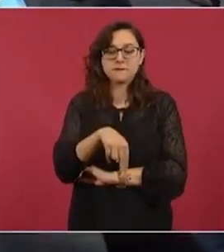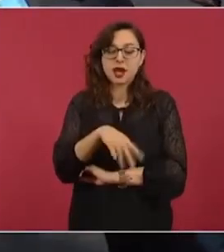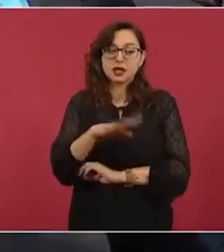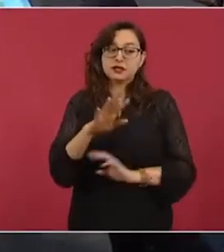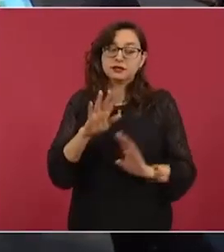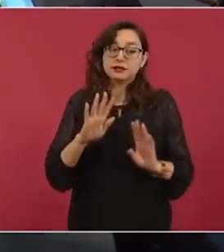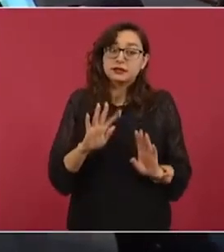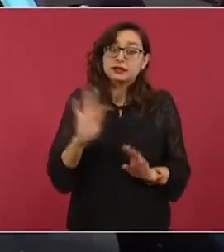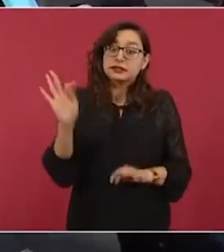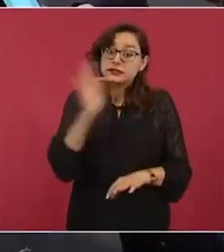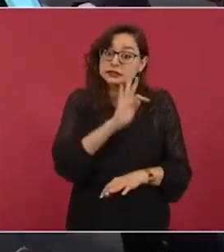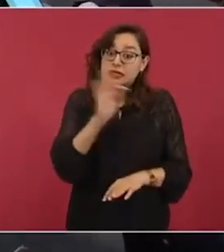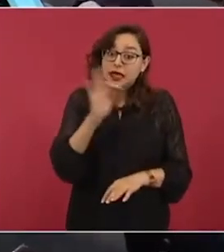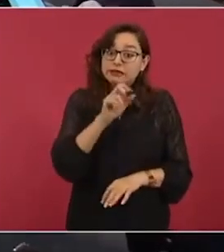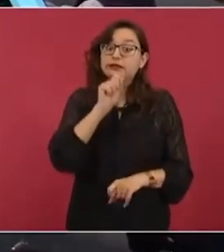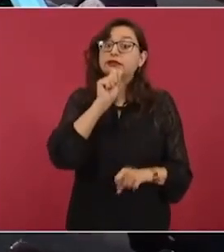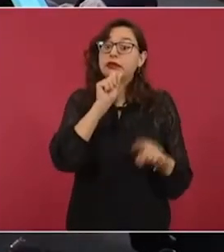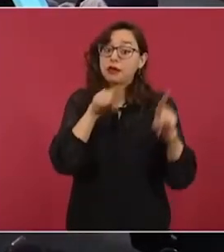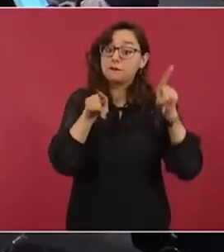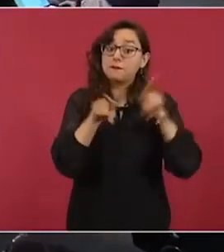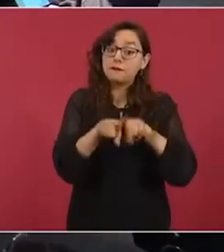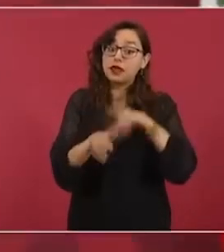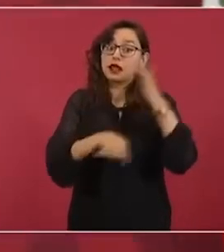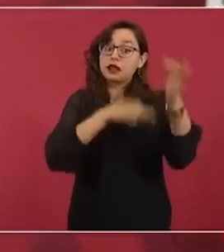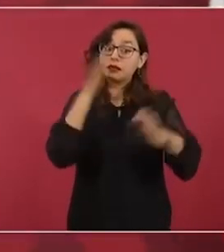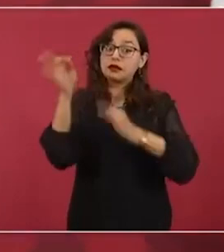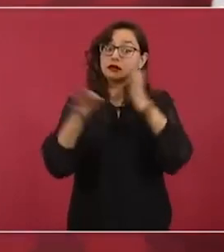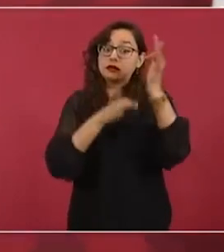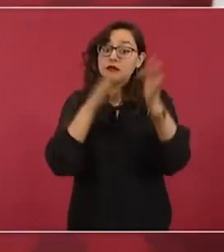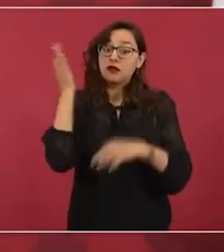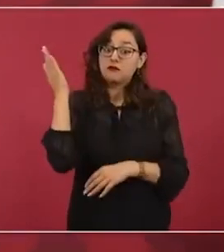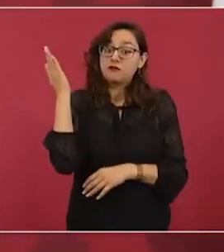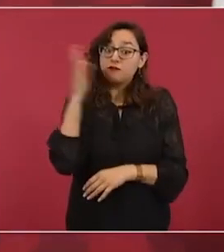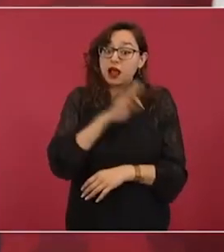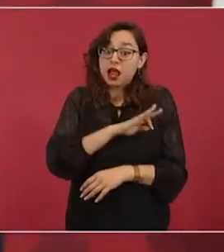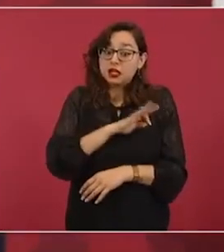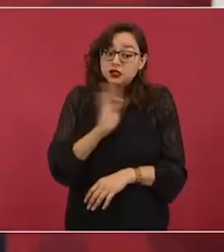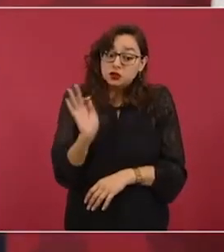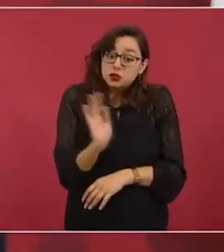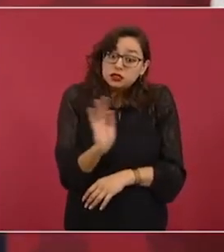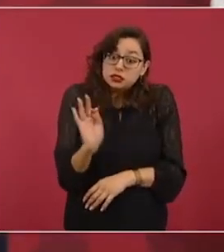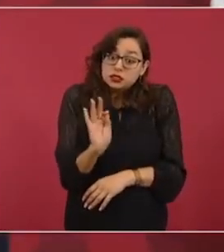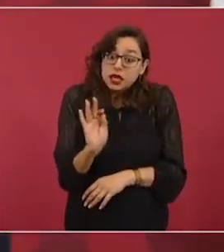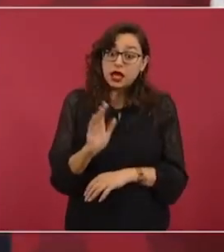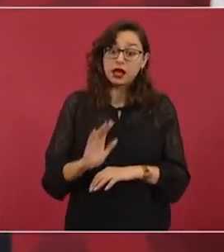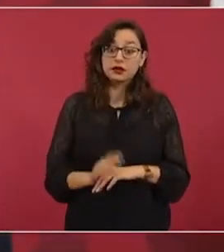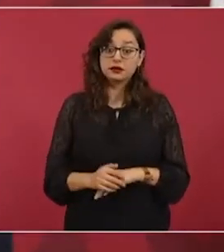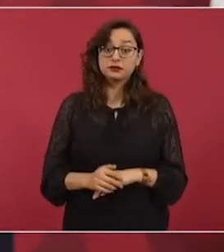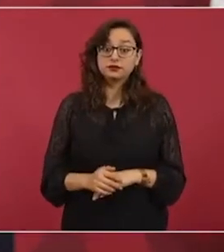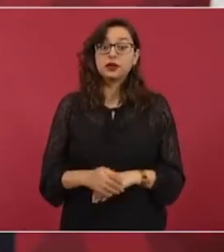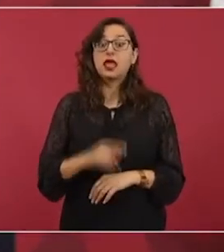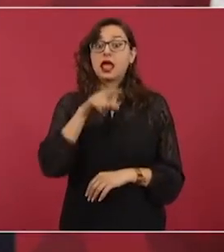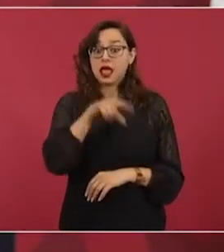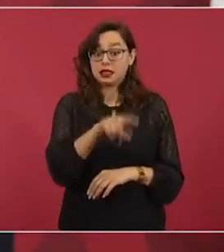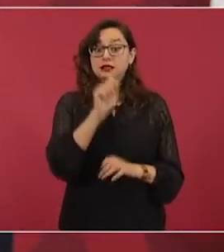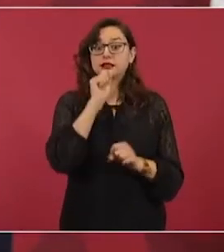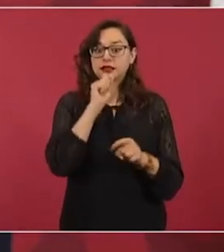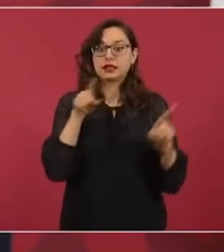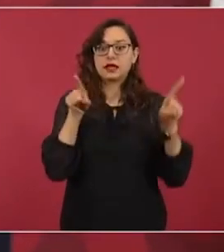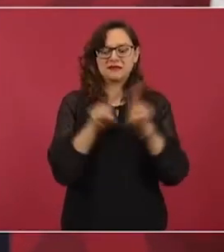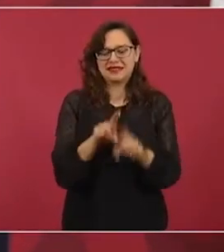ultra derechista,